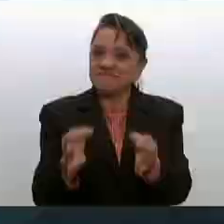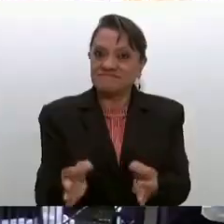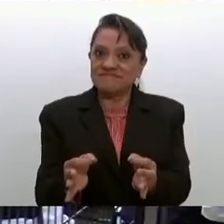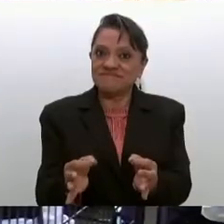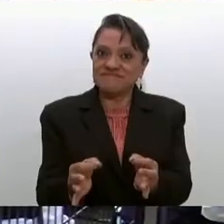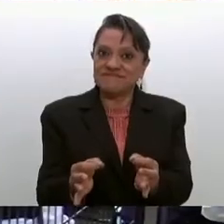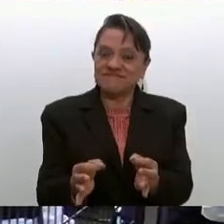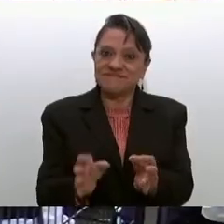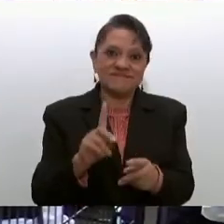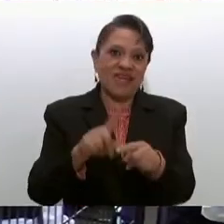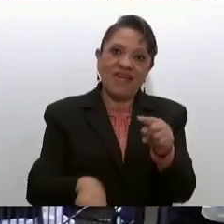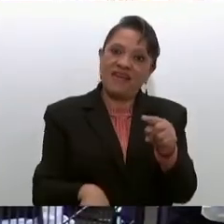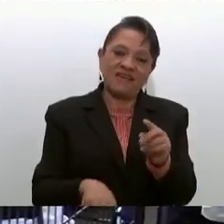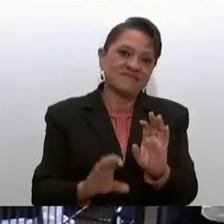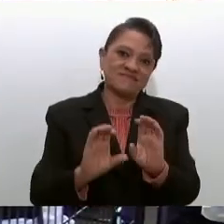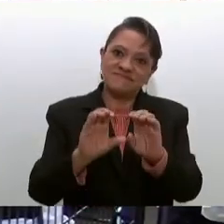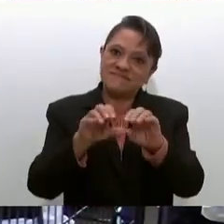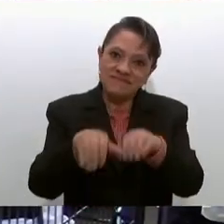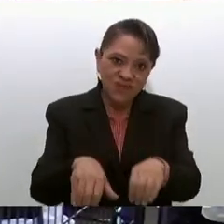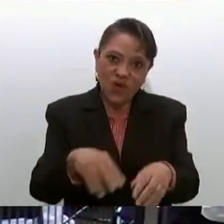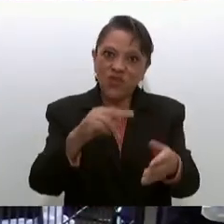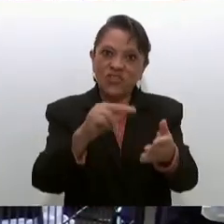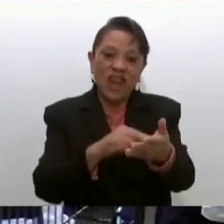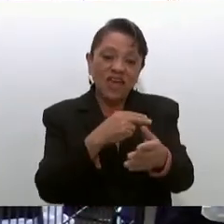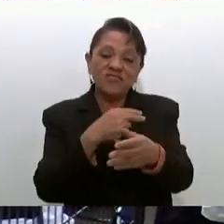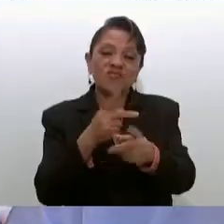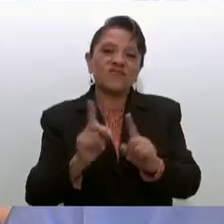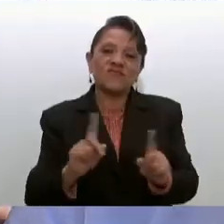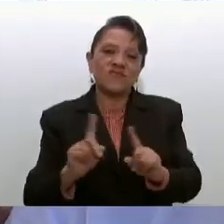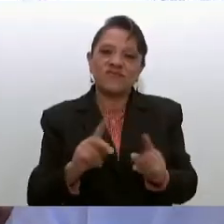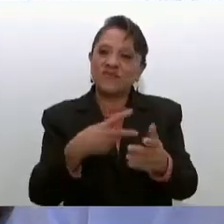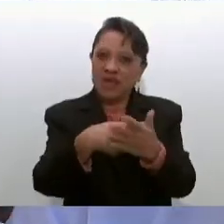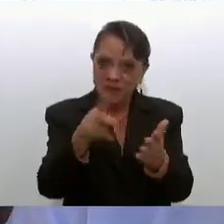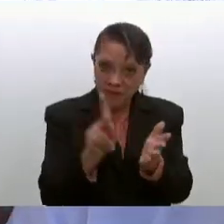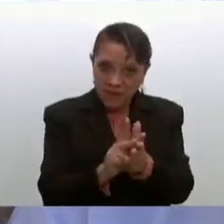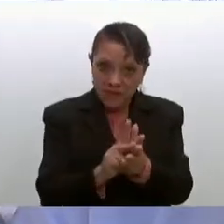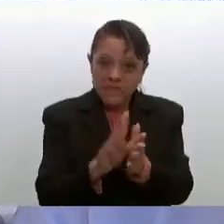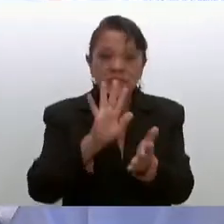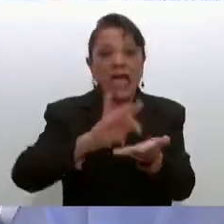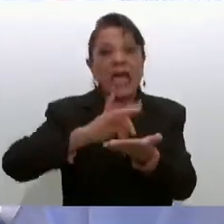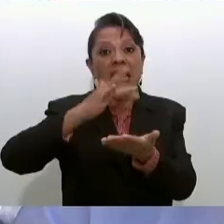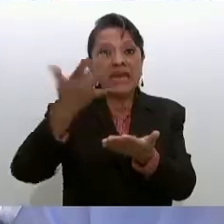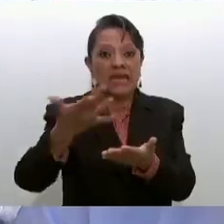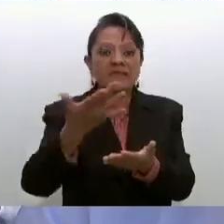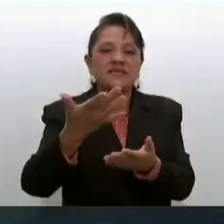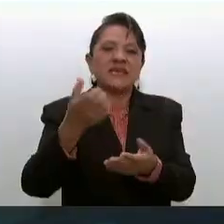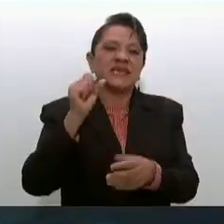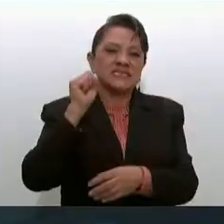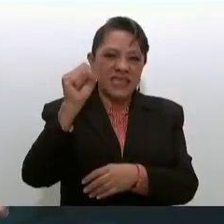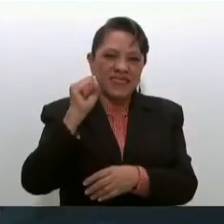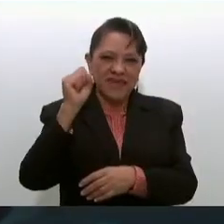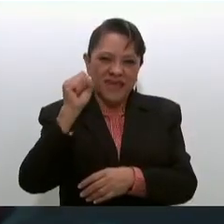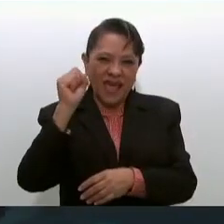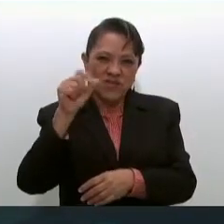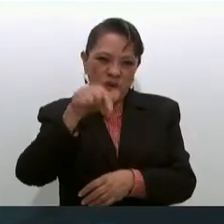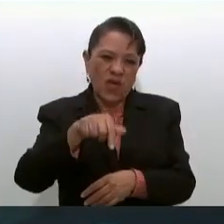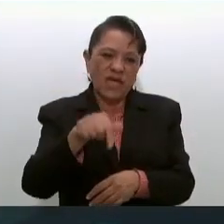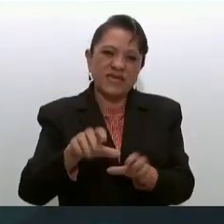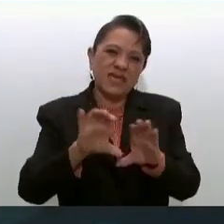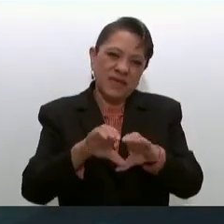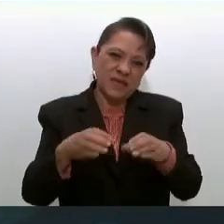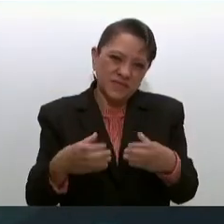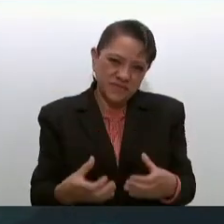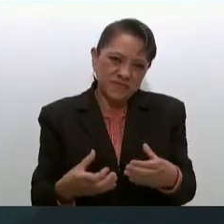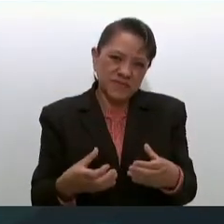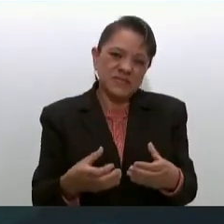agradecerle a los sindicatos del sector salud que nos están ayudando y a los